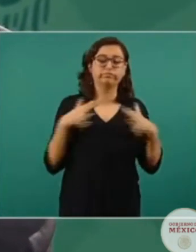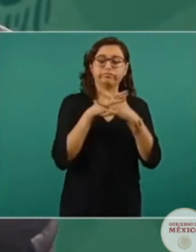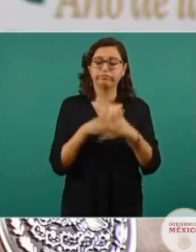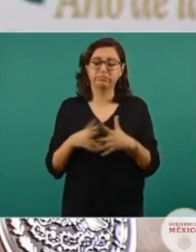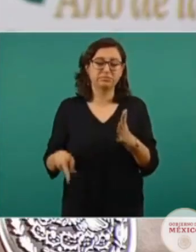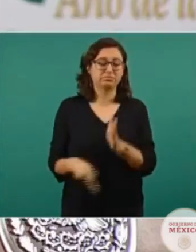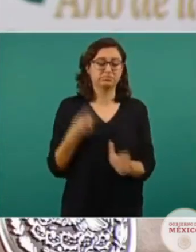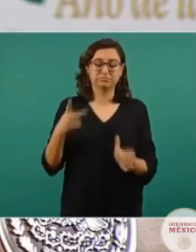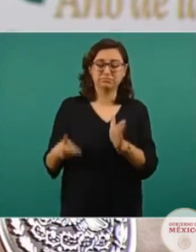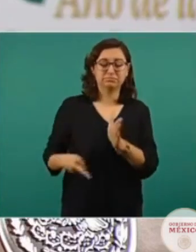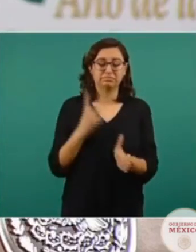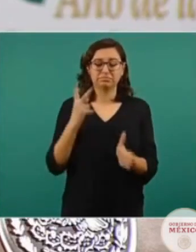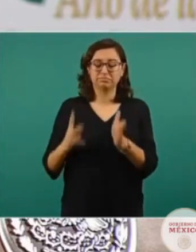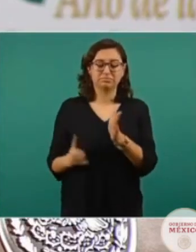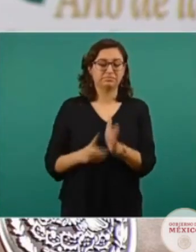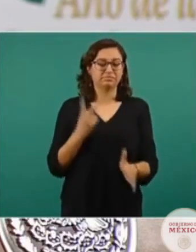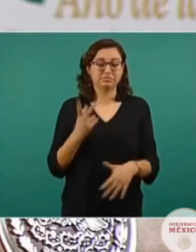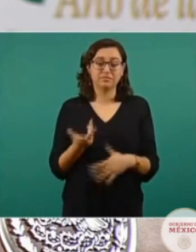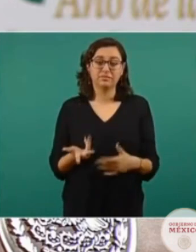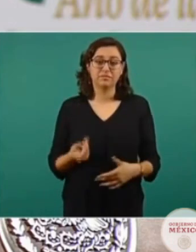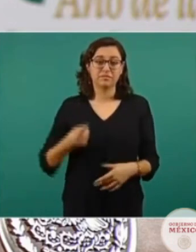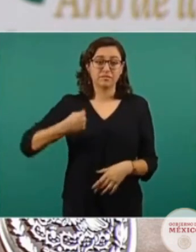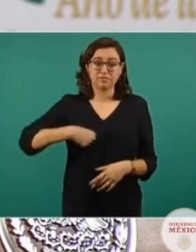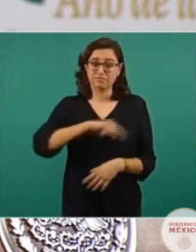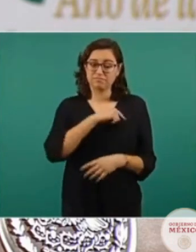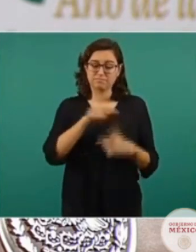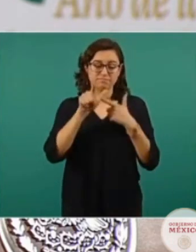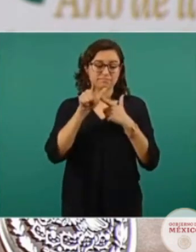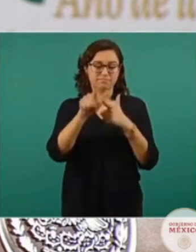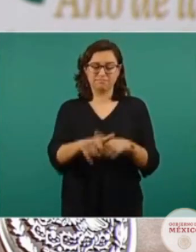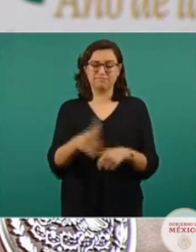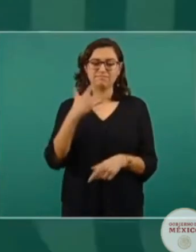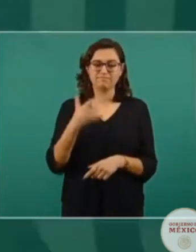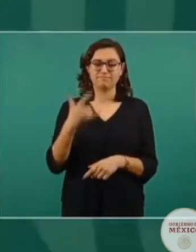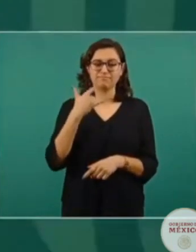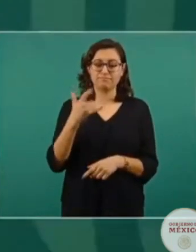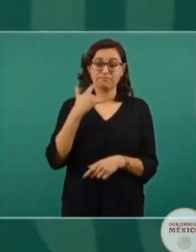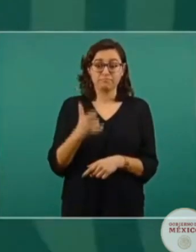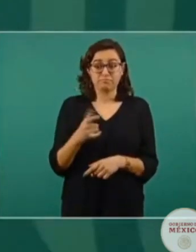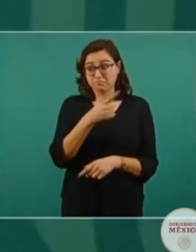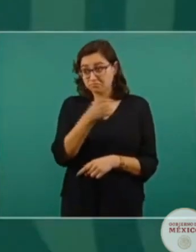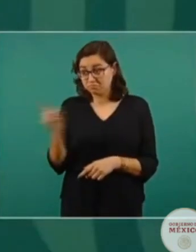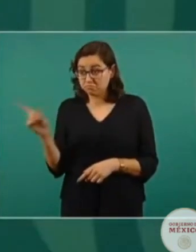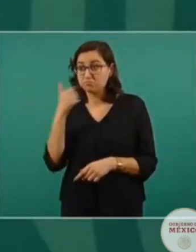Y nosotros vamos a seguir brindando protección.